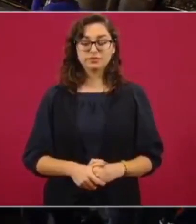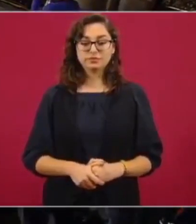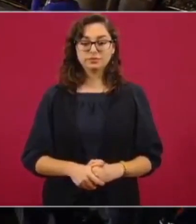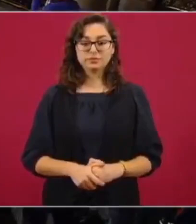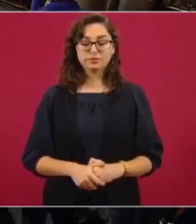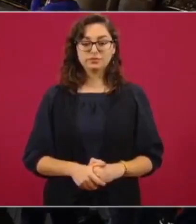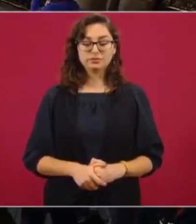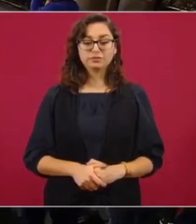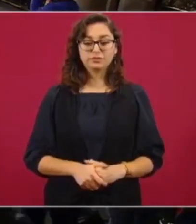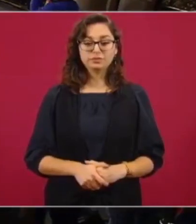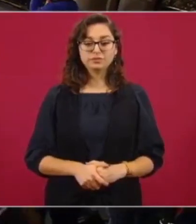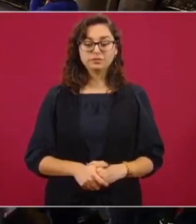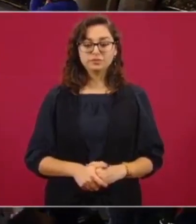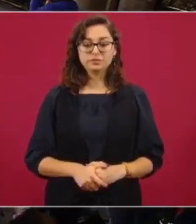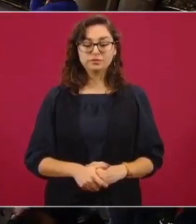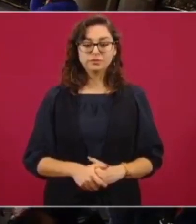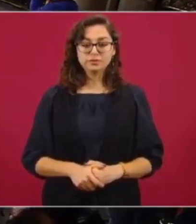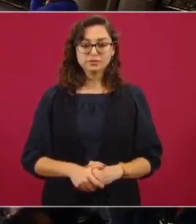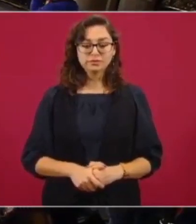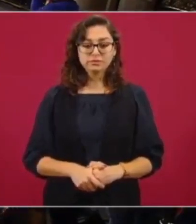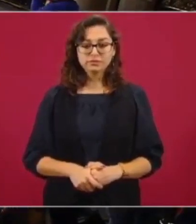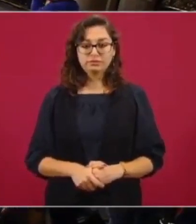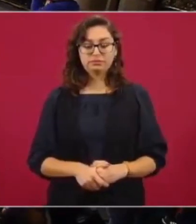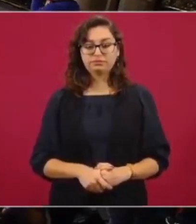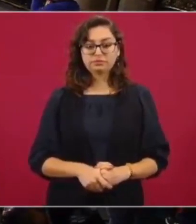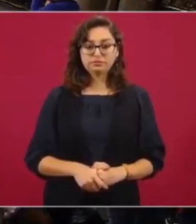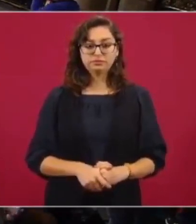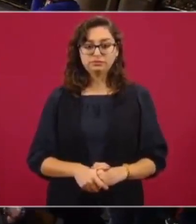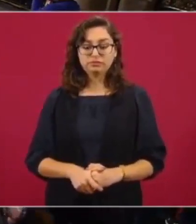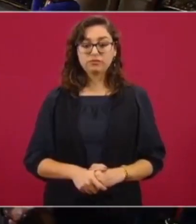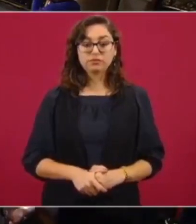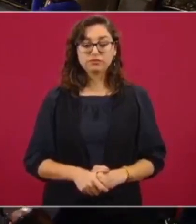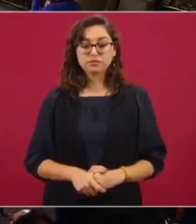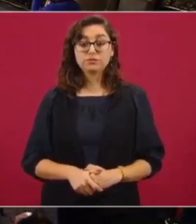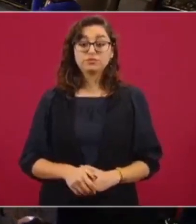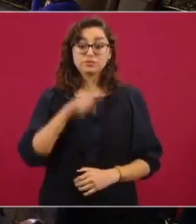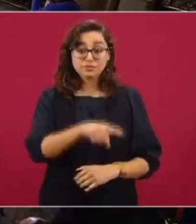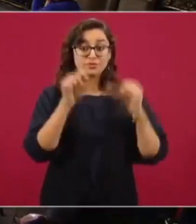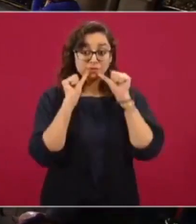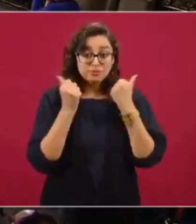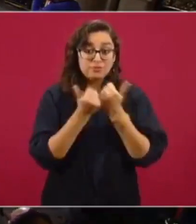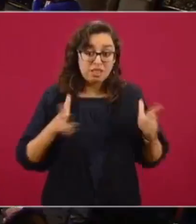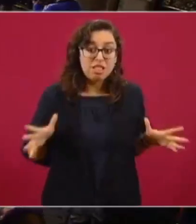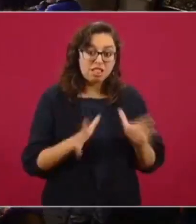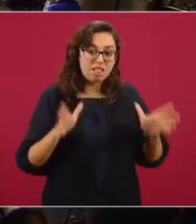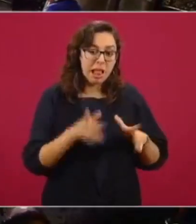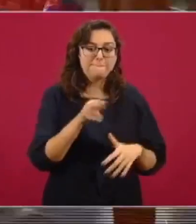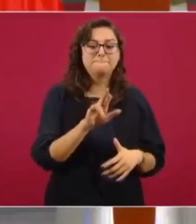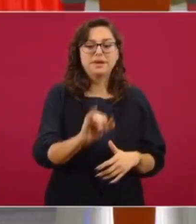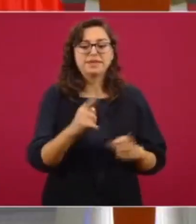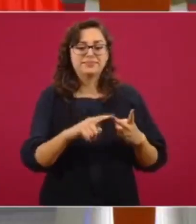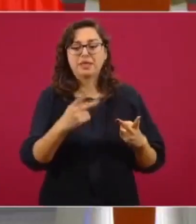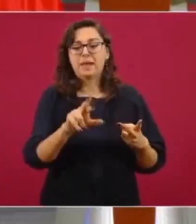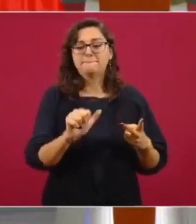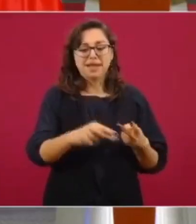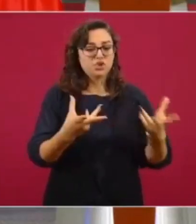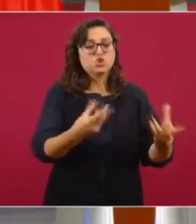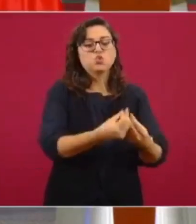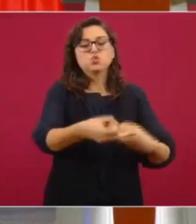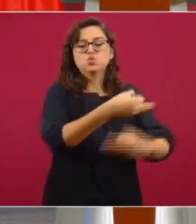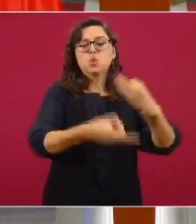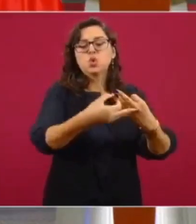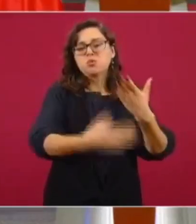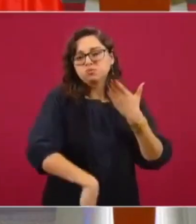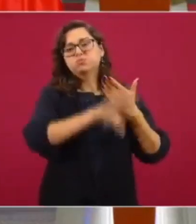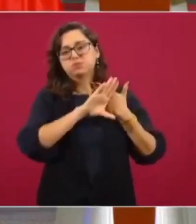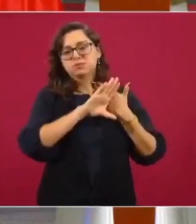es que esta asociación es la que está procurando la unidad del PRI, del PAN, de todos en contra nuestra. Y